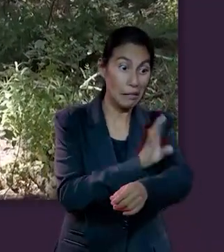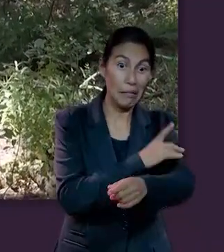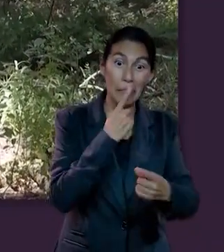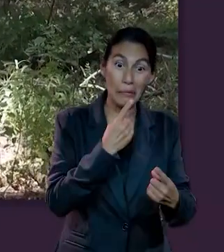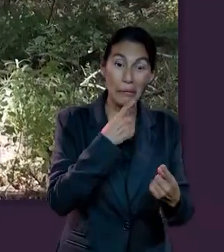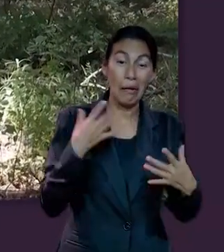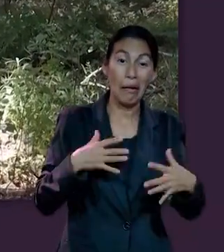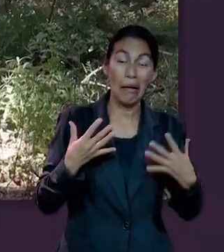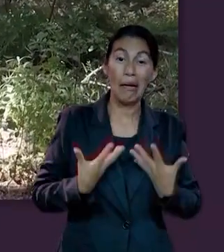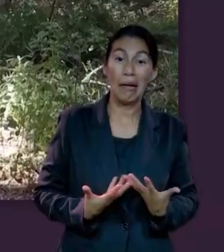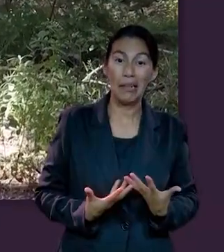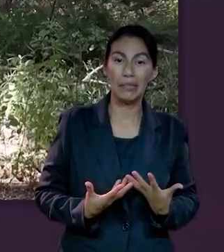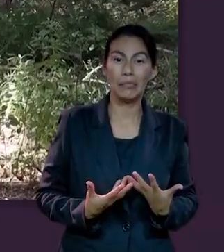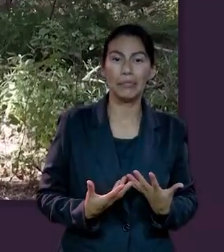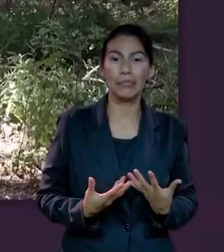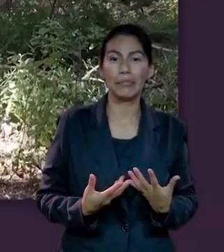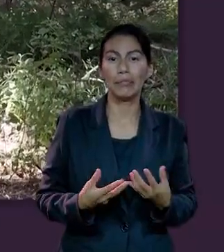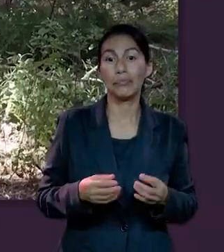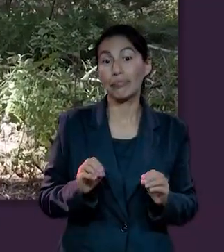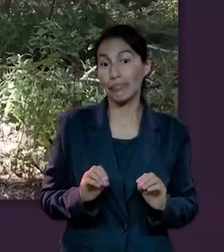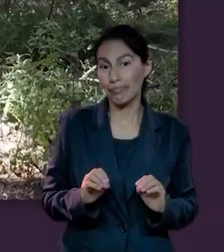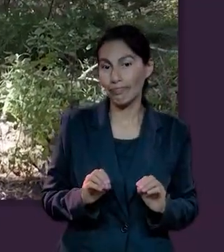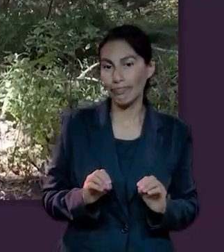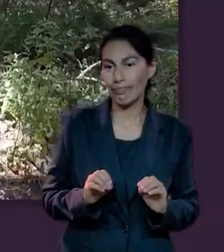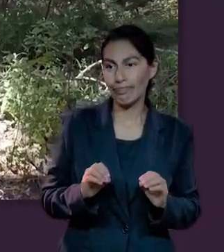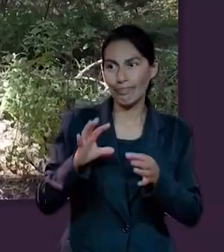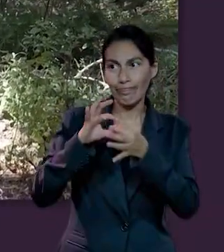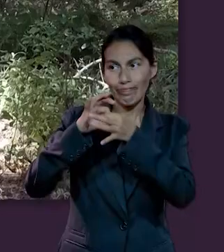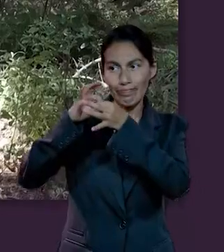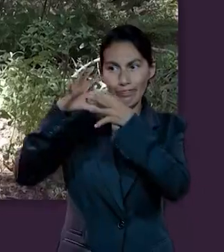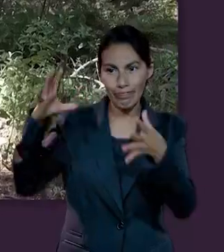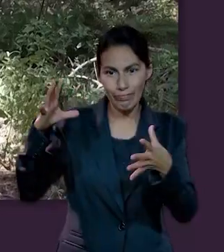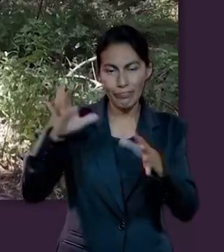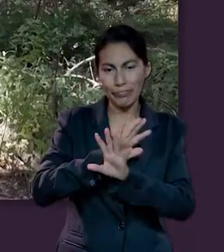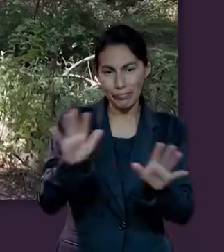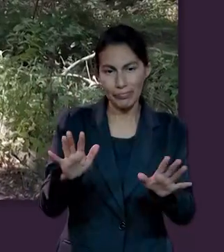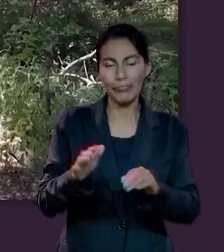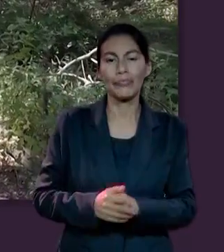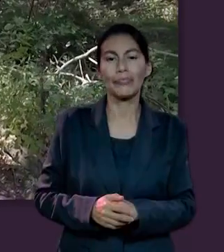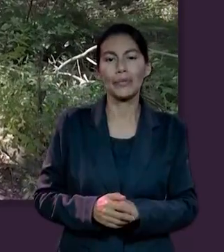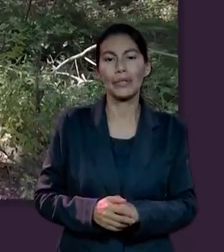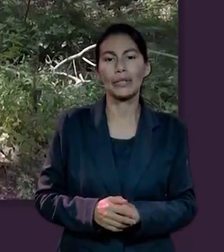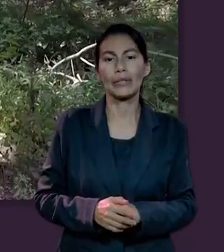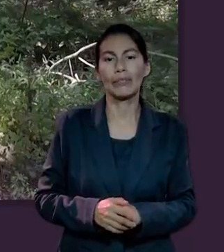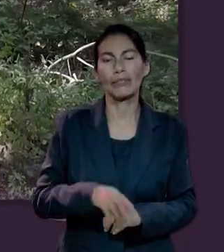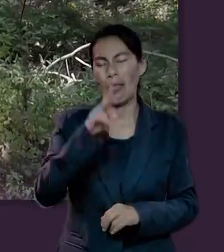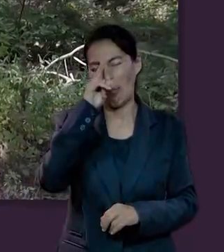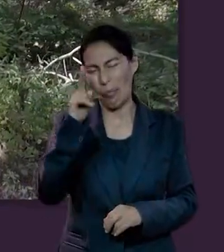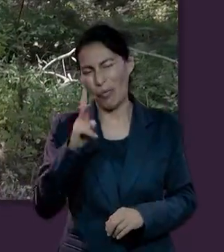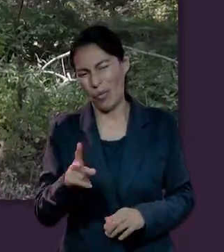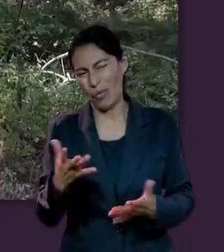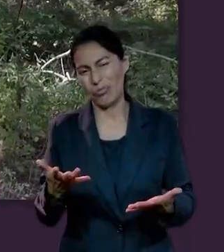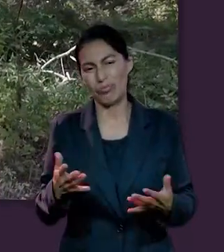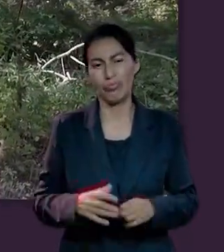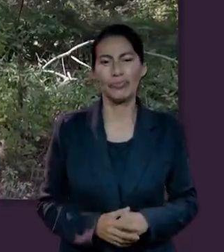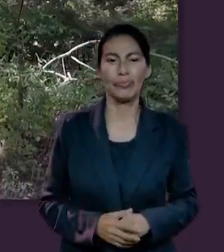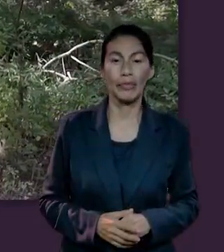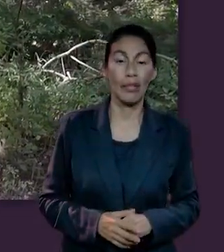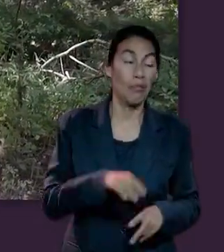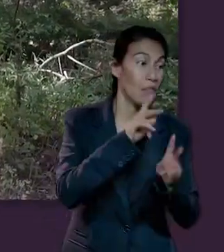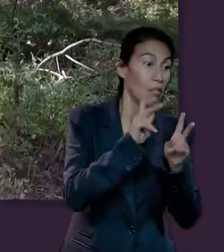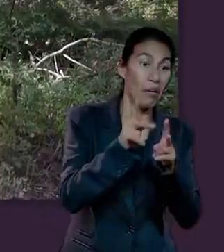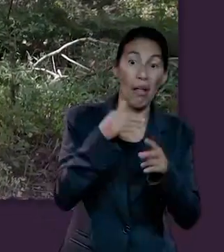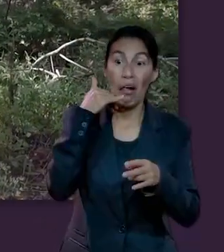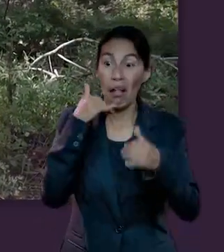hoy día cuando ven que la batería ya está en rojo o cuando ya se quedaron desconectados. Es de las peores